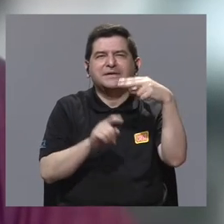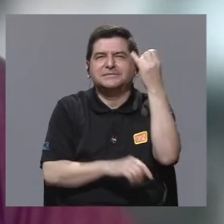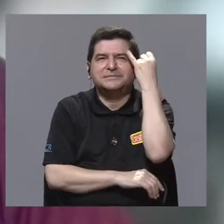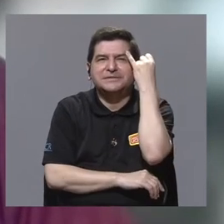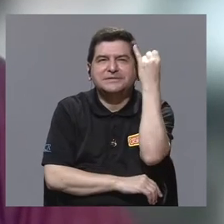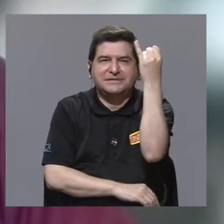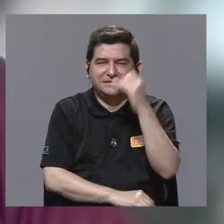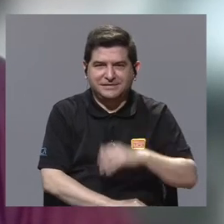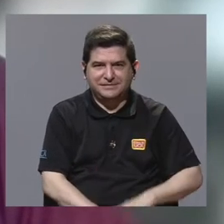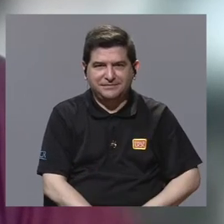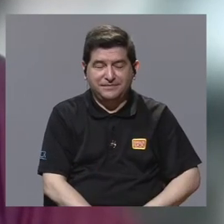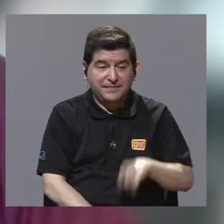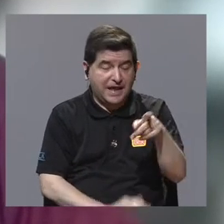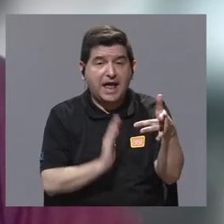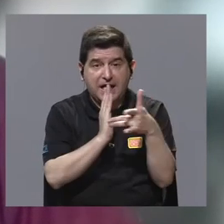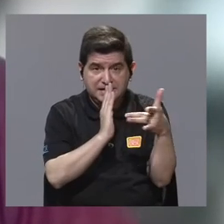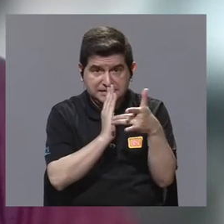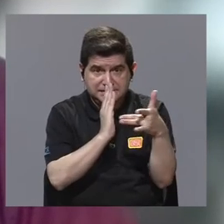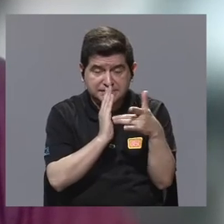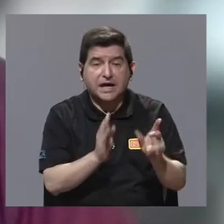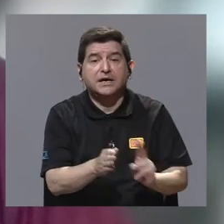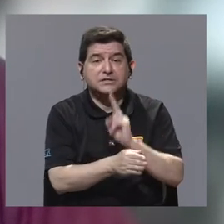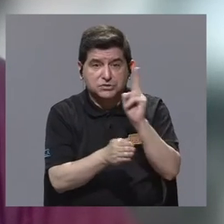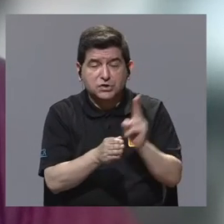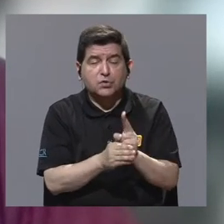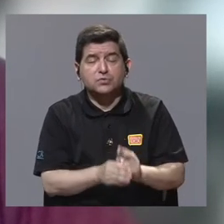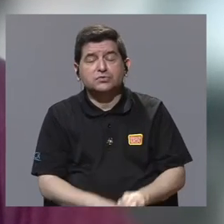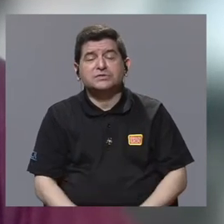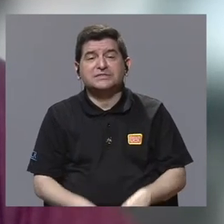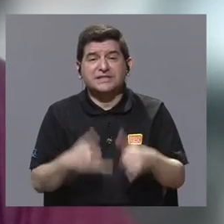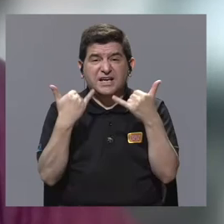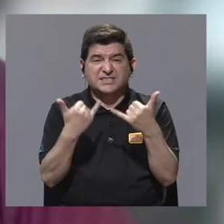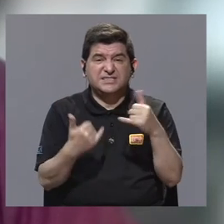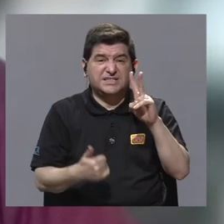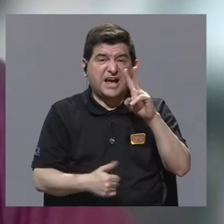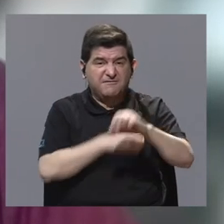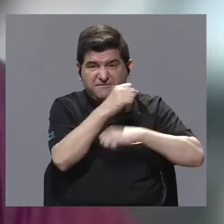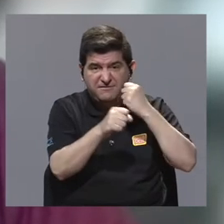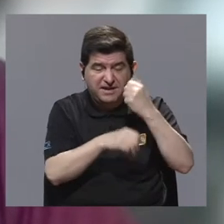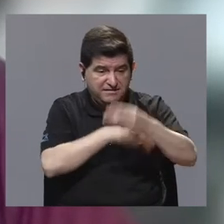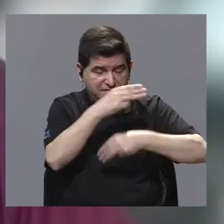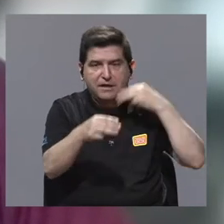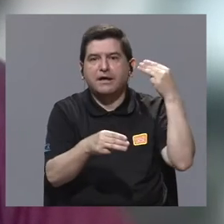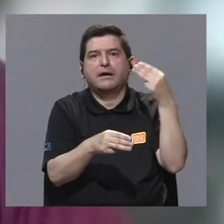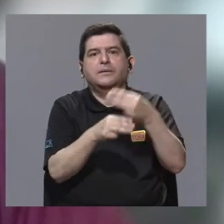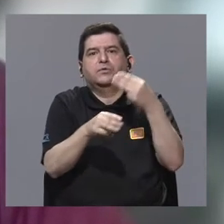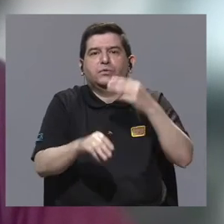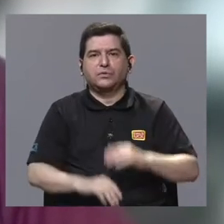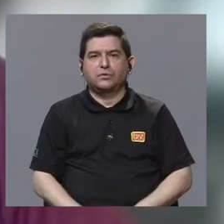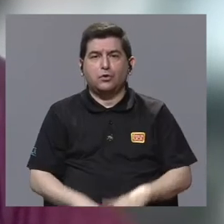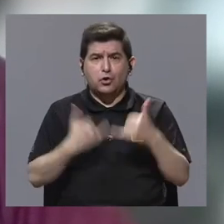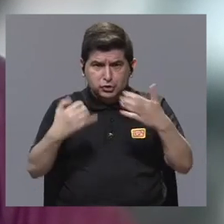perspectiva, esta tecnología se utiliza desde hace más de 20 años en el mundo entero. Y ya